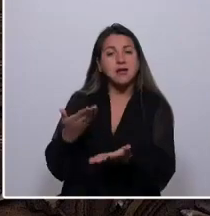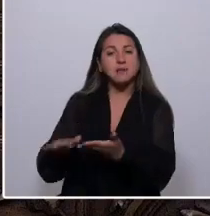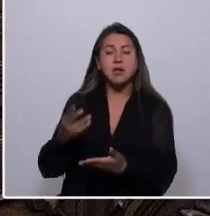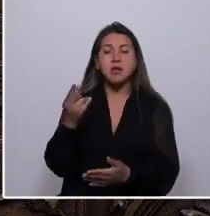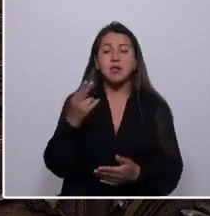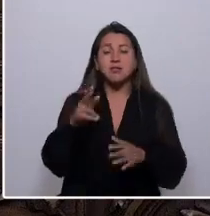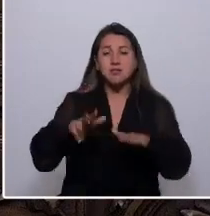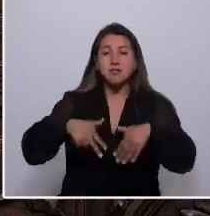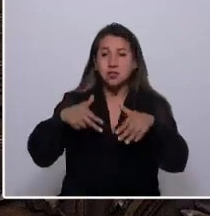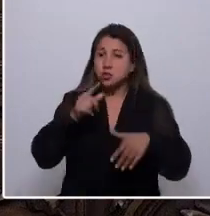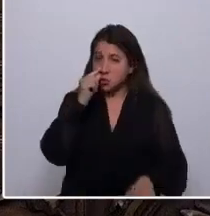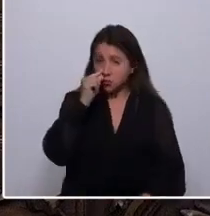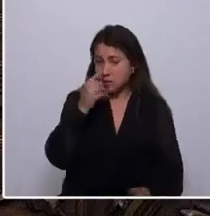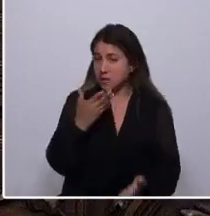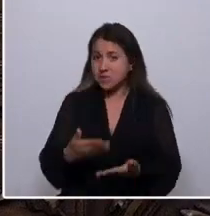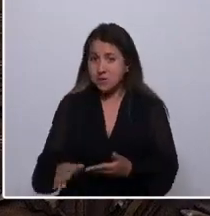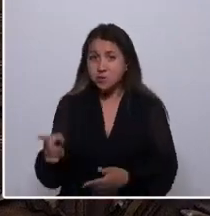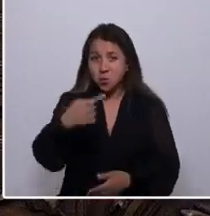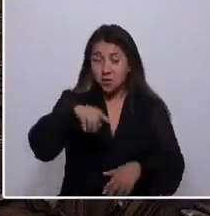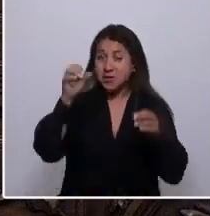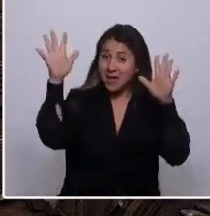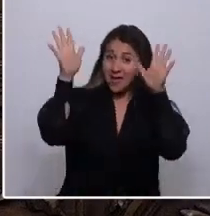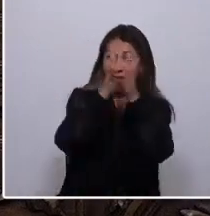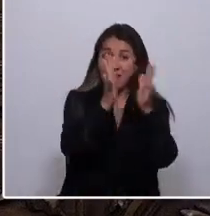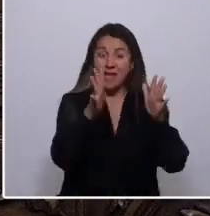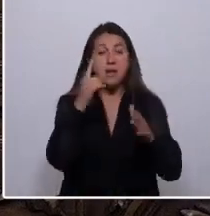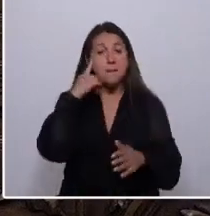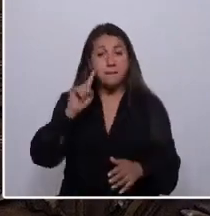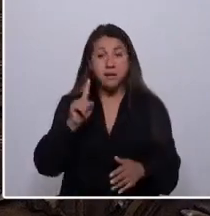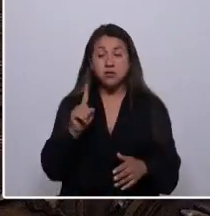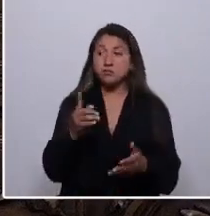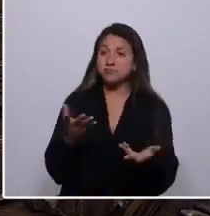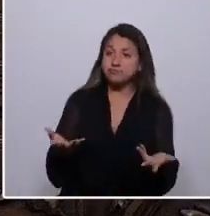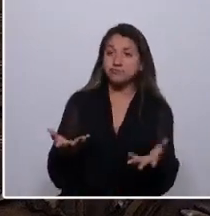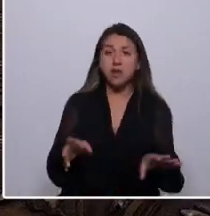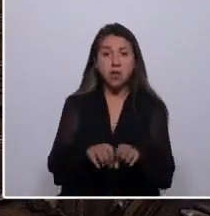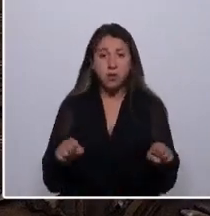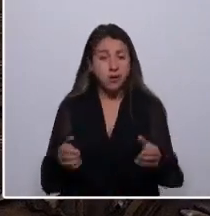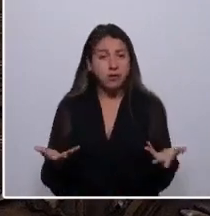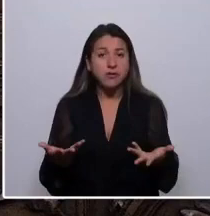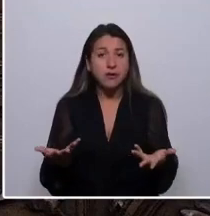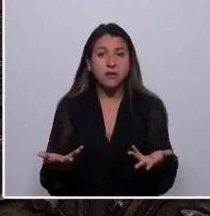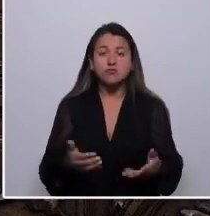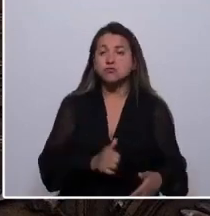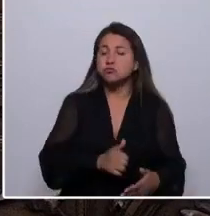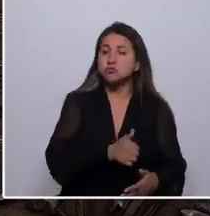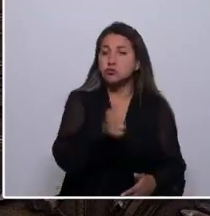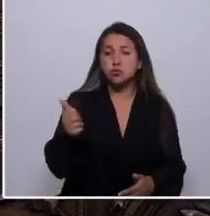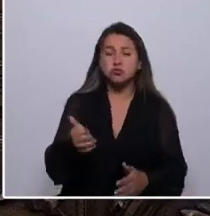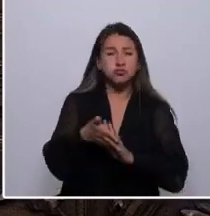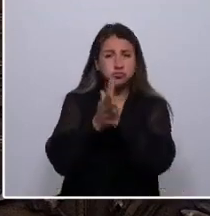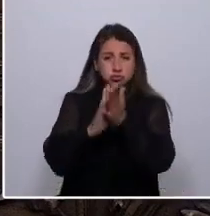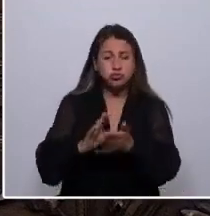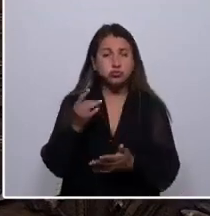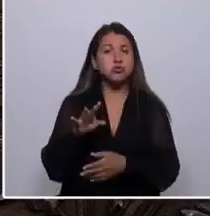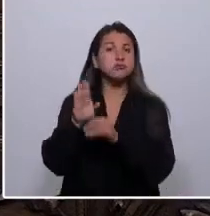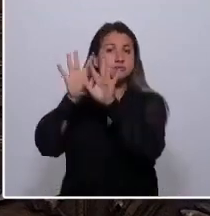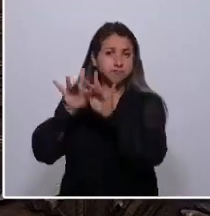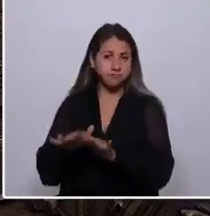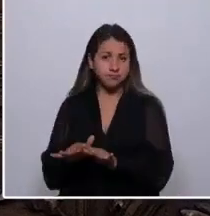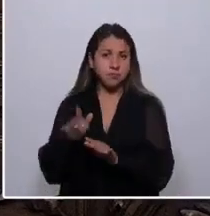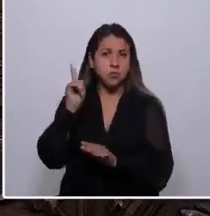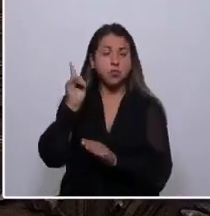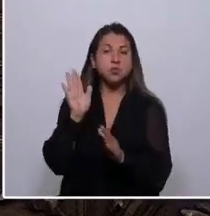de octubre. La mayoría de ustedes lo celebra. Pero deberíamos estar de acuerdo que todos, todos, solo redactamos un